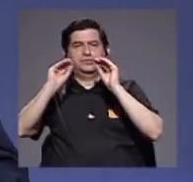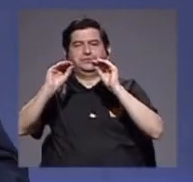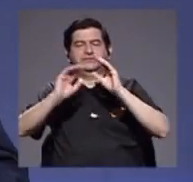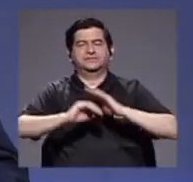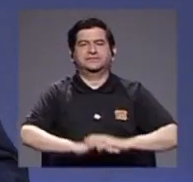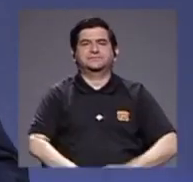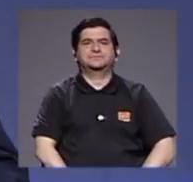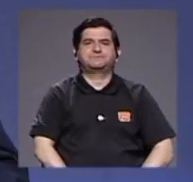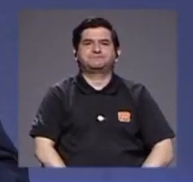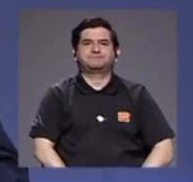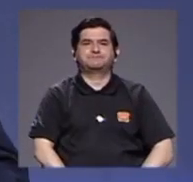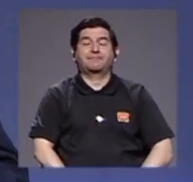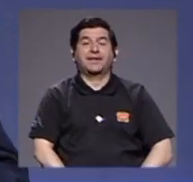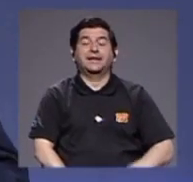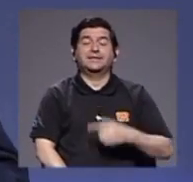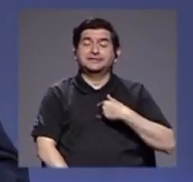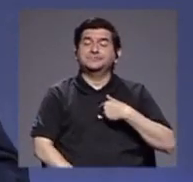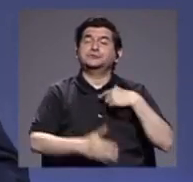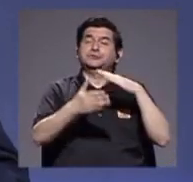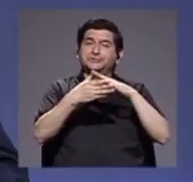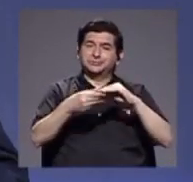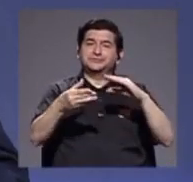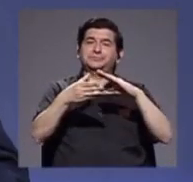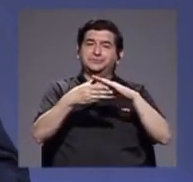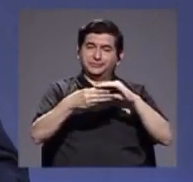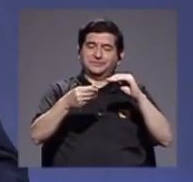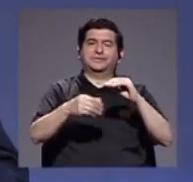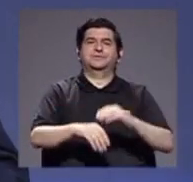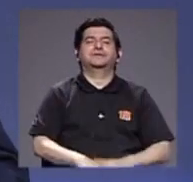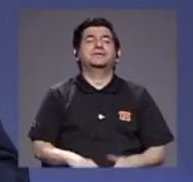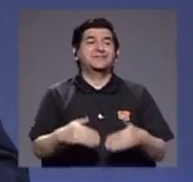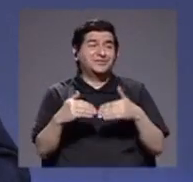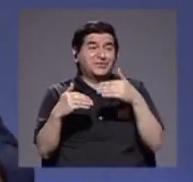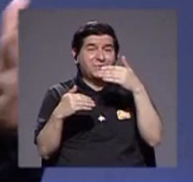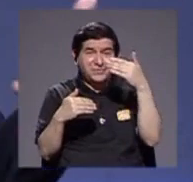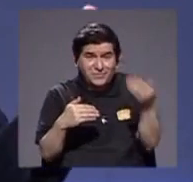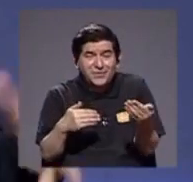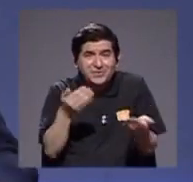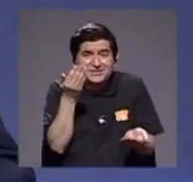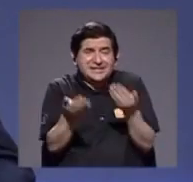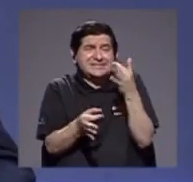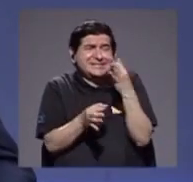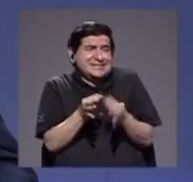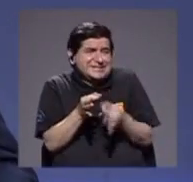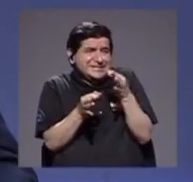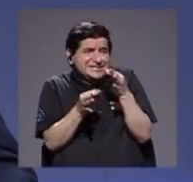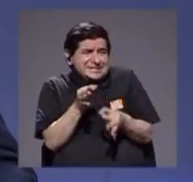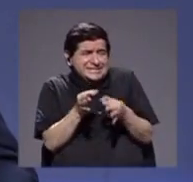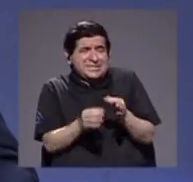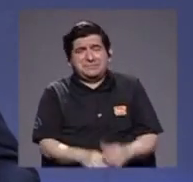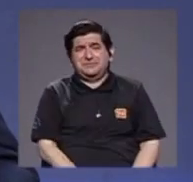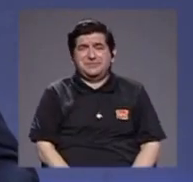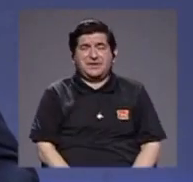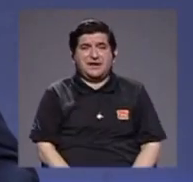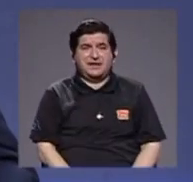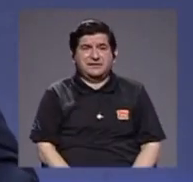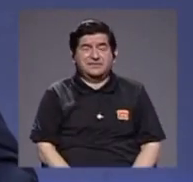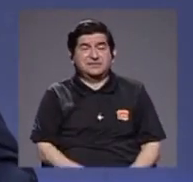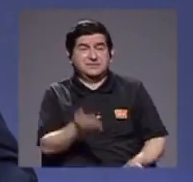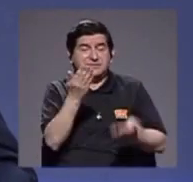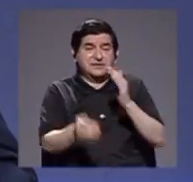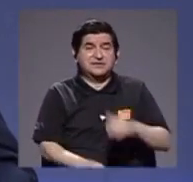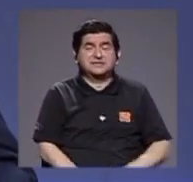y le cuento Isabel incluso para cosas tan sencillas y hasta triviales como elegir